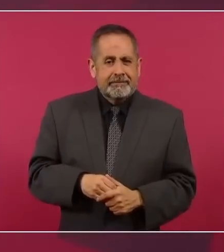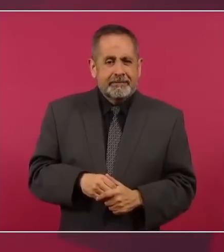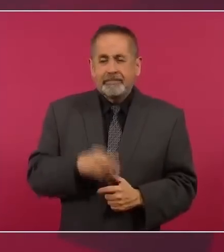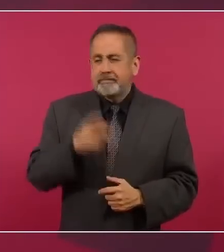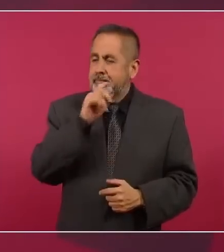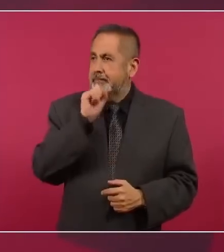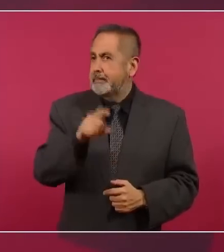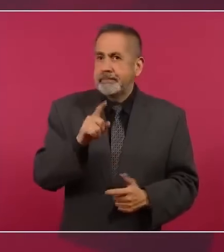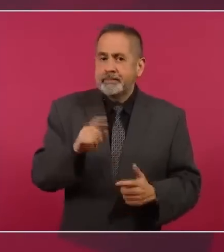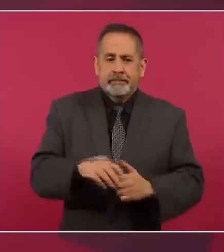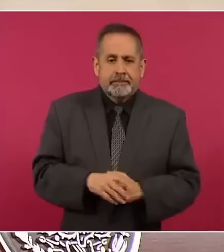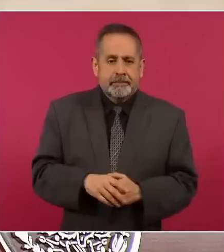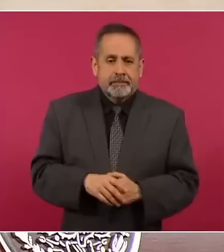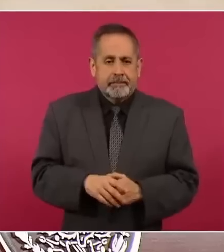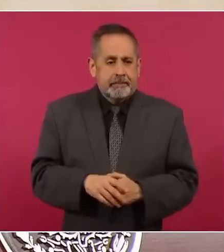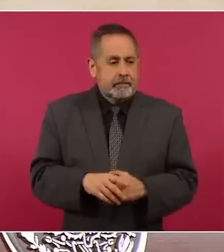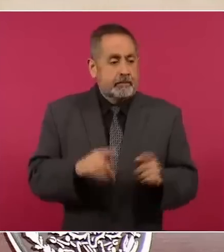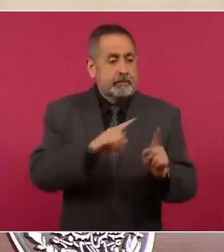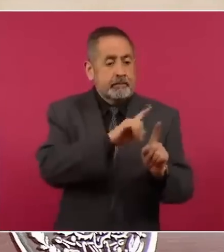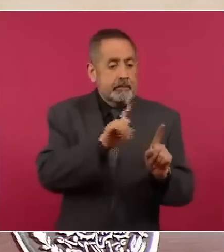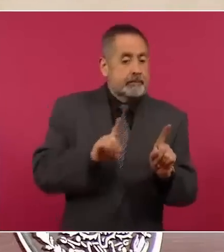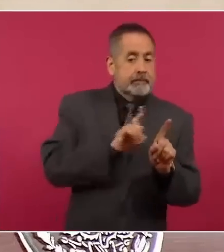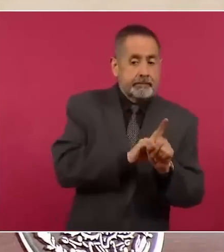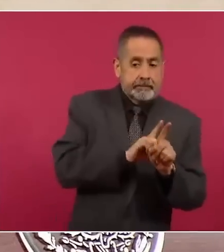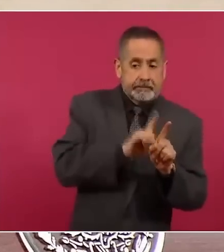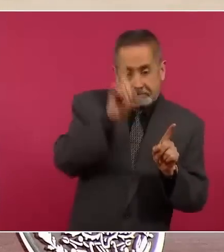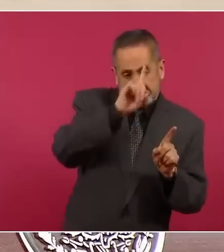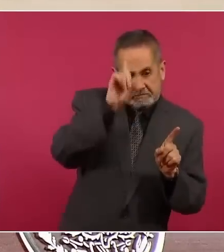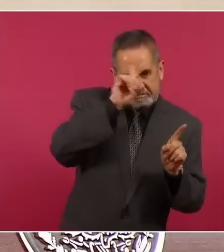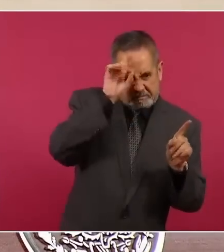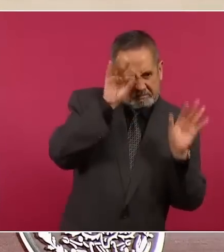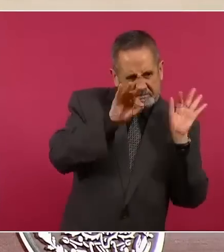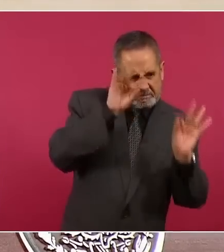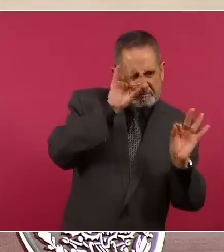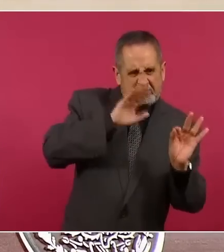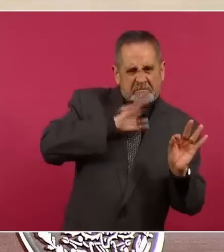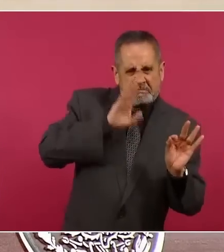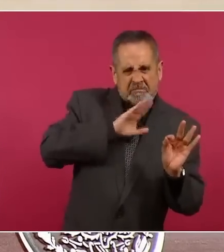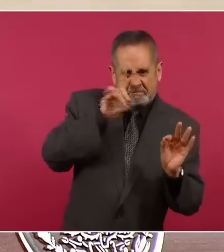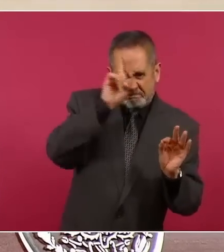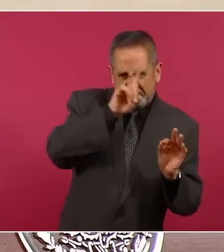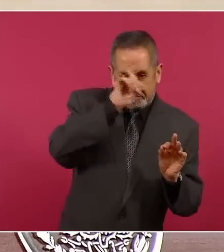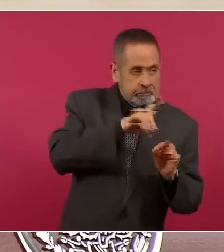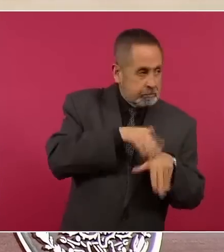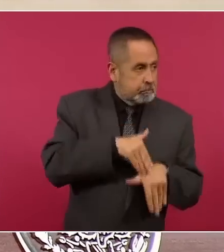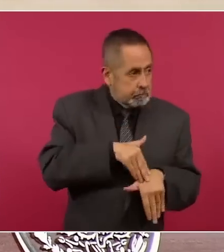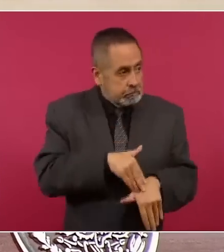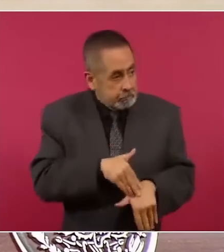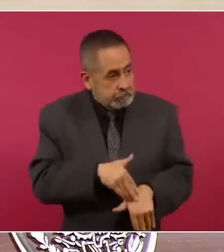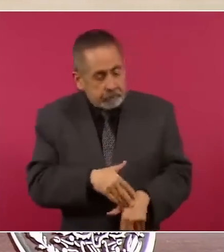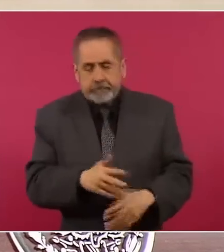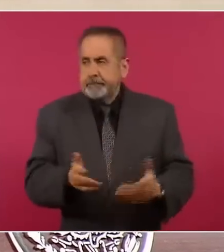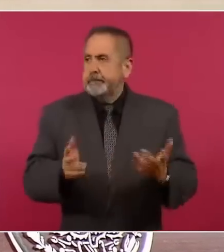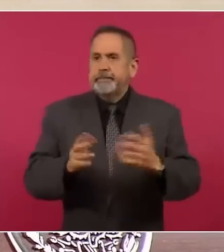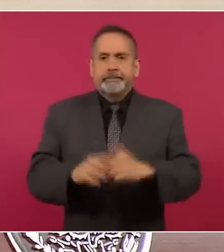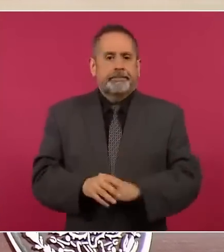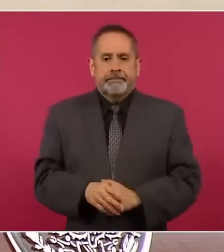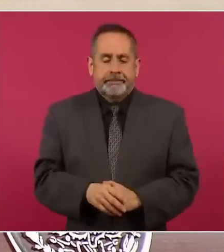pero además malaconsejado, no, porque